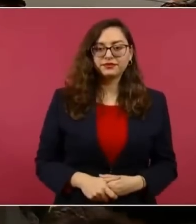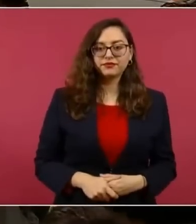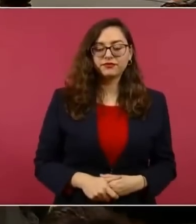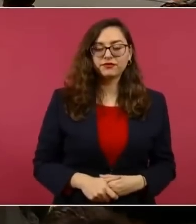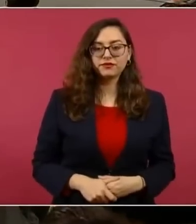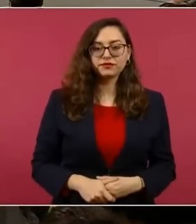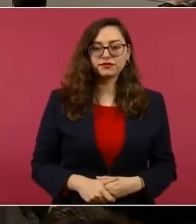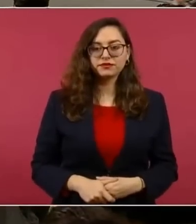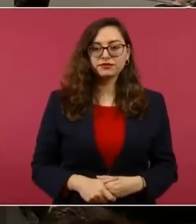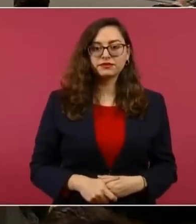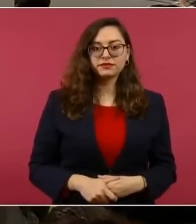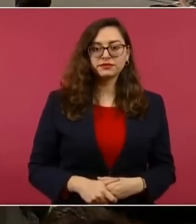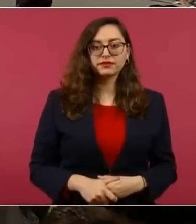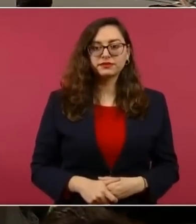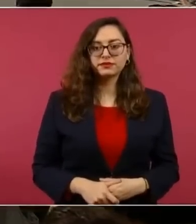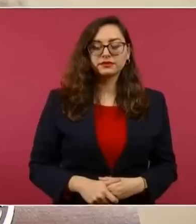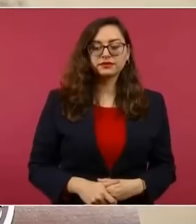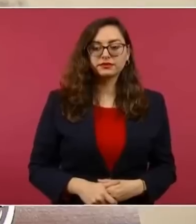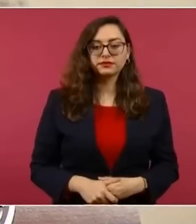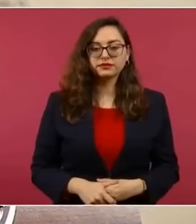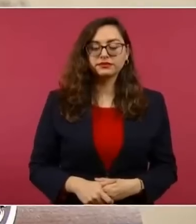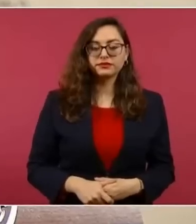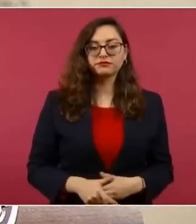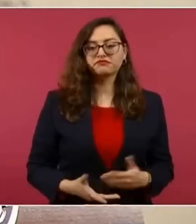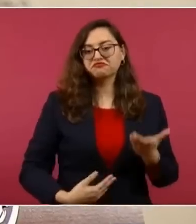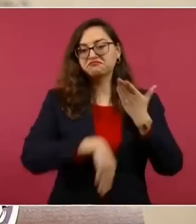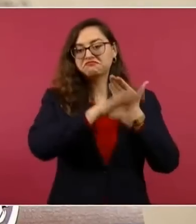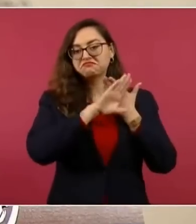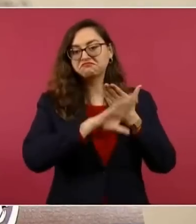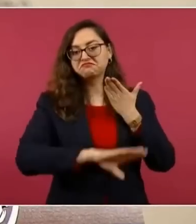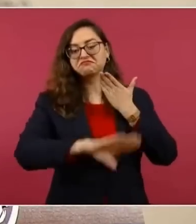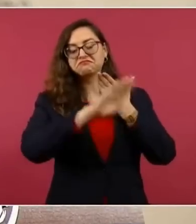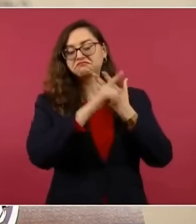a atacarnos.